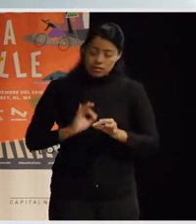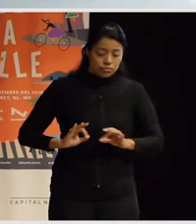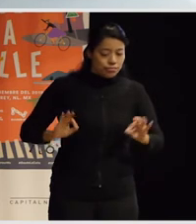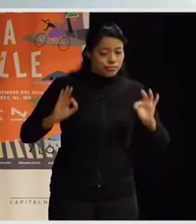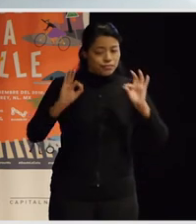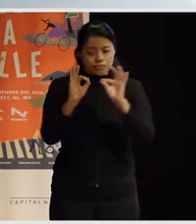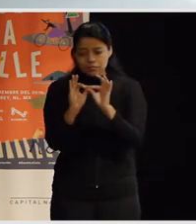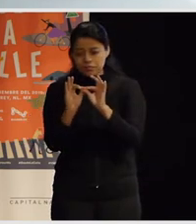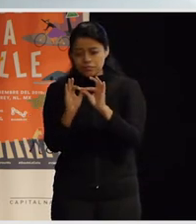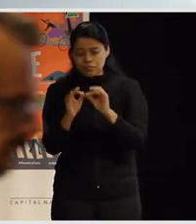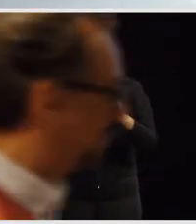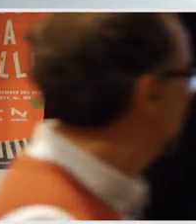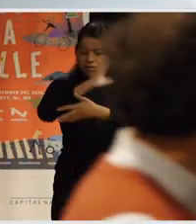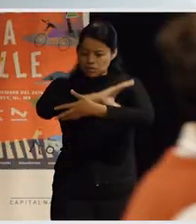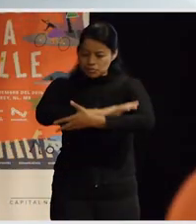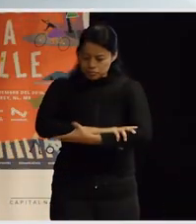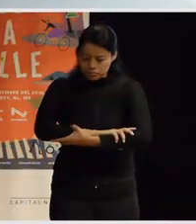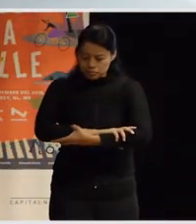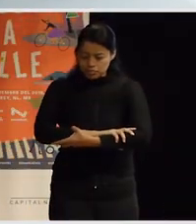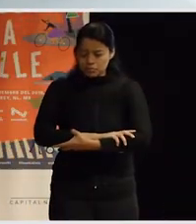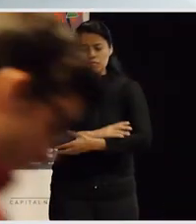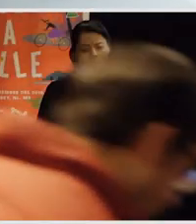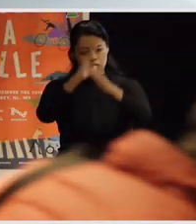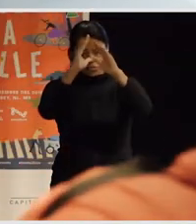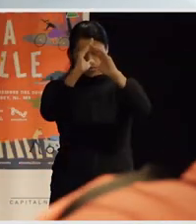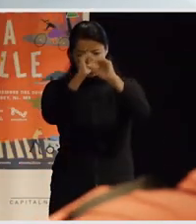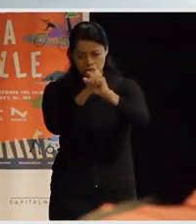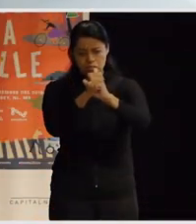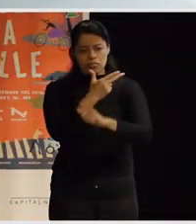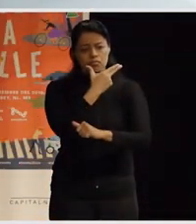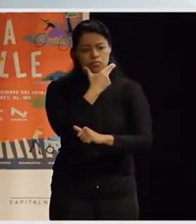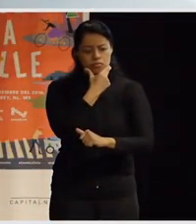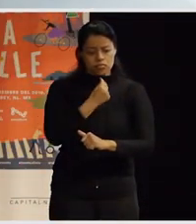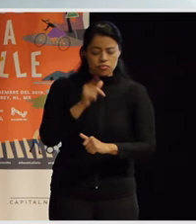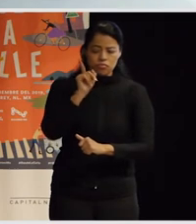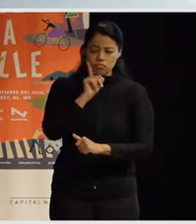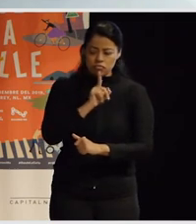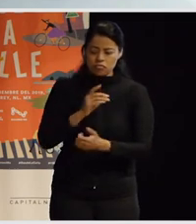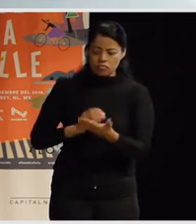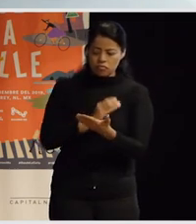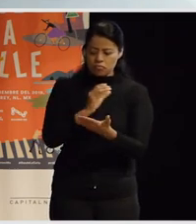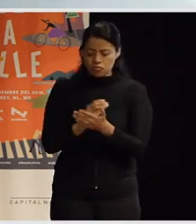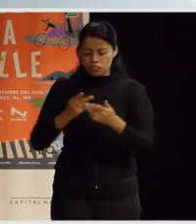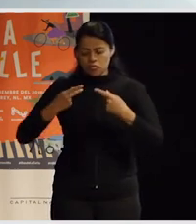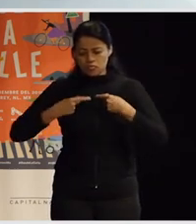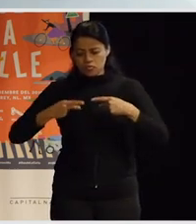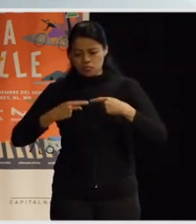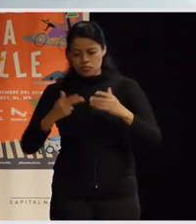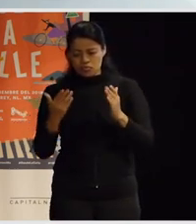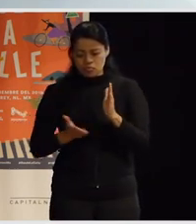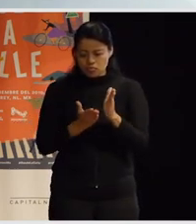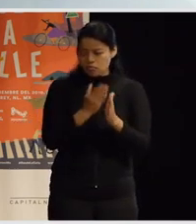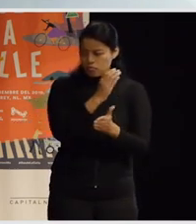O sea, llegar a pactos o llegar a compromisos, ¿no?, entre la ciudadanía, entre la gente técnica, de que